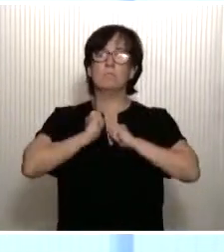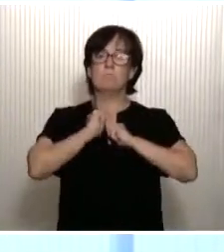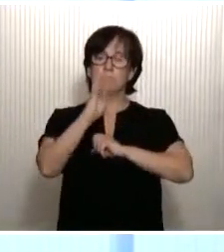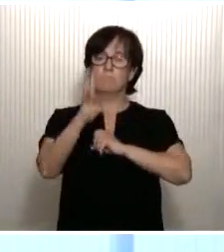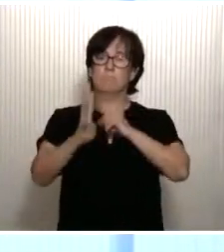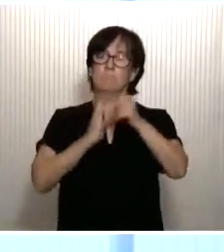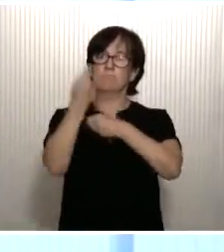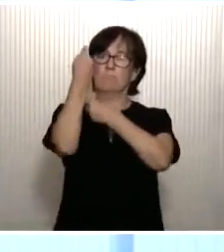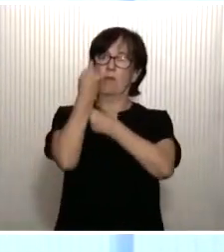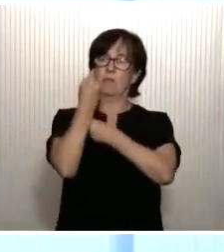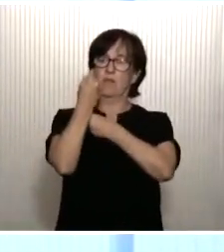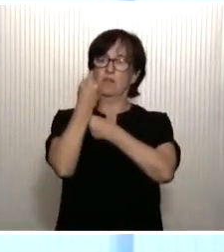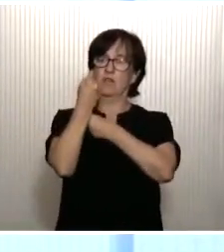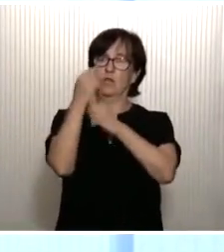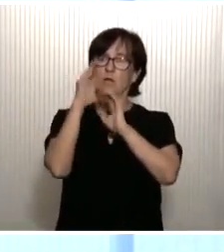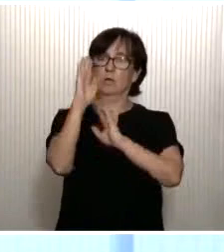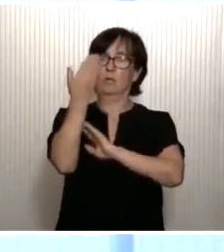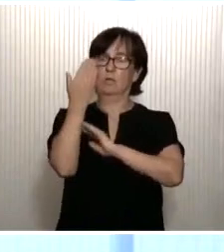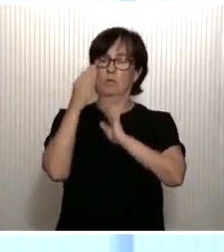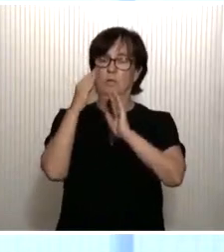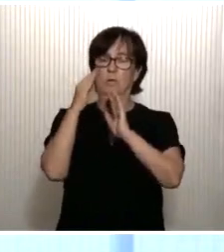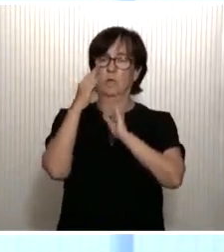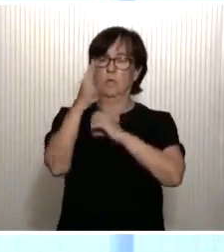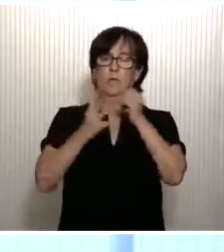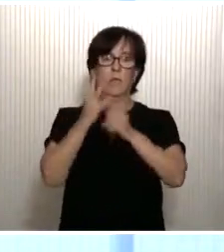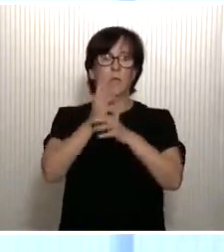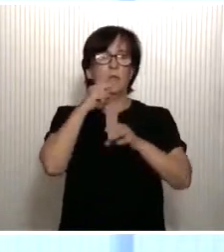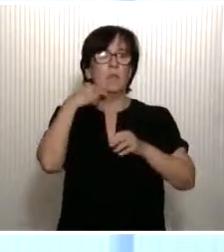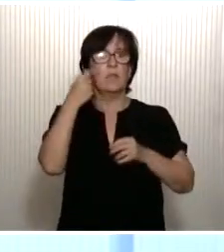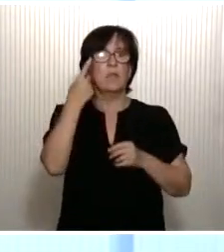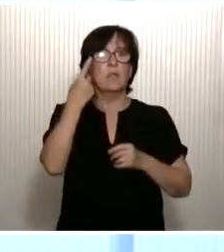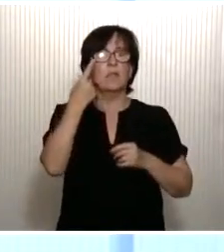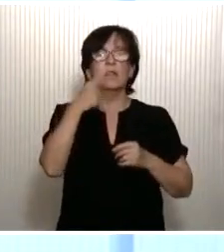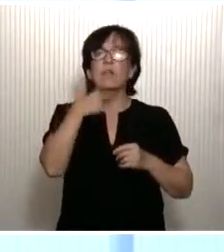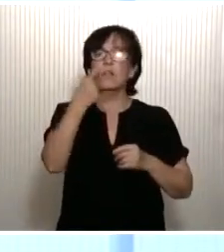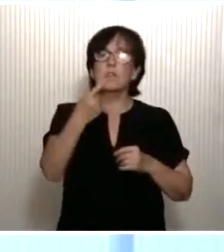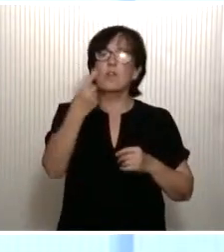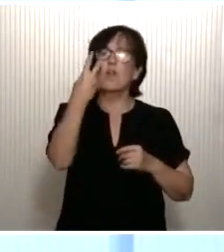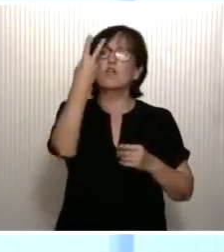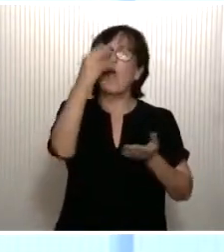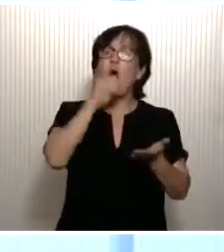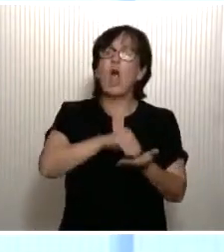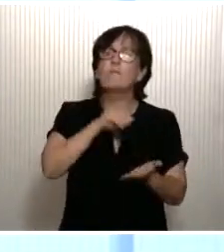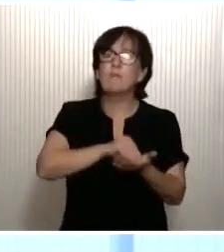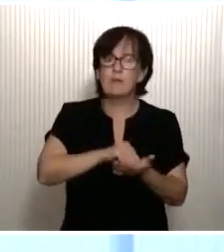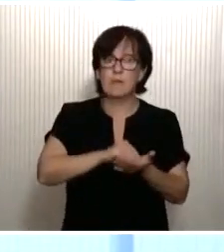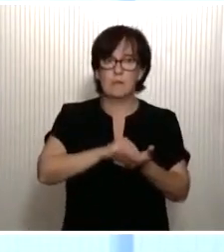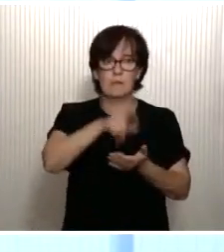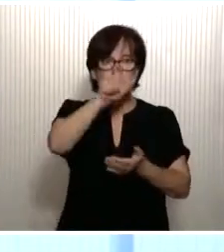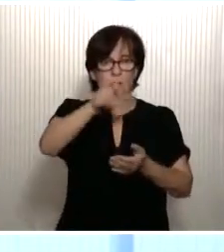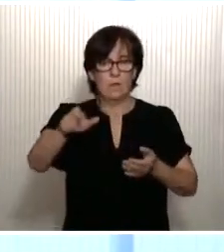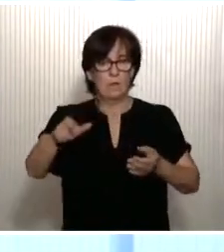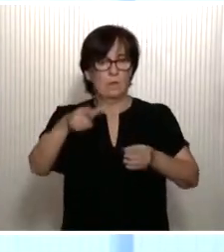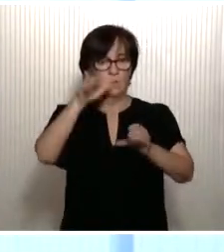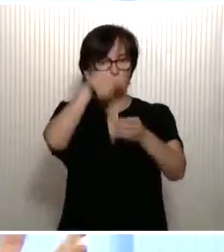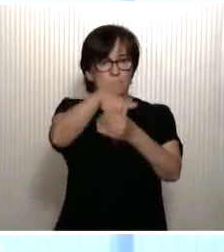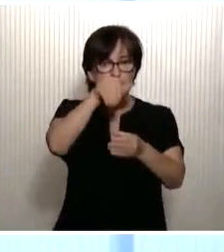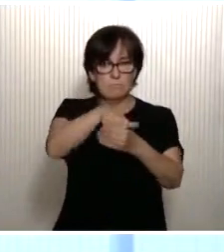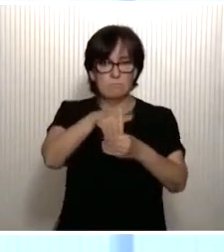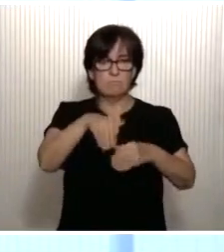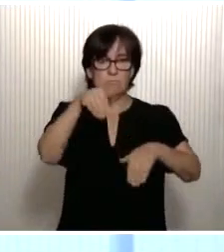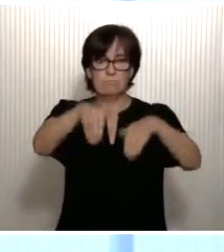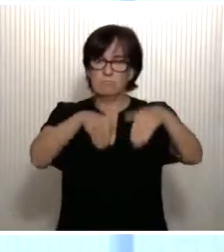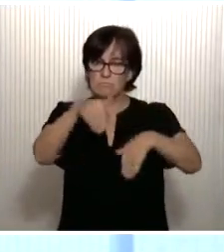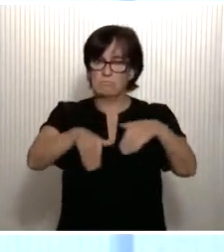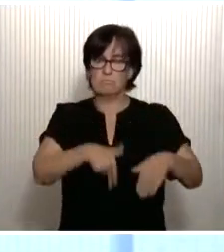inequívoco y también reiterado, porque no lo dijo una vez, sino lo dijo en dos ocasiones el pueblo español, cuando fue convocado en las elecciones generales,